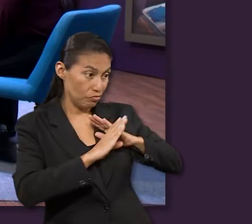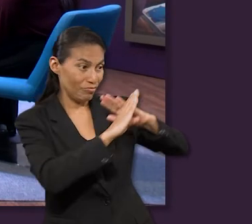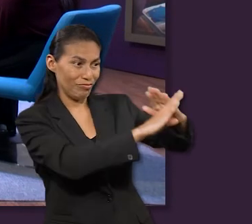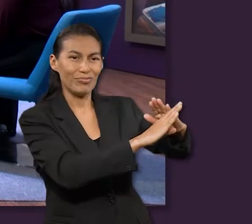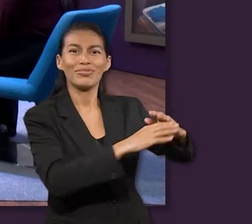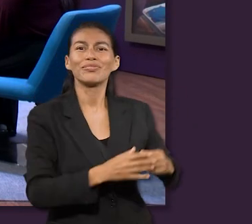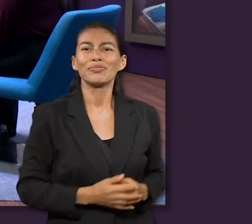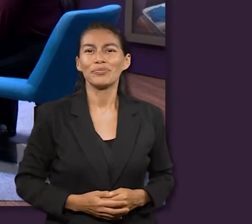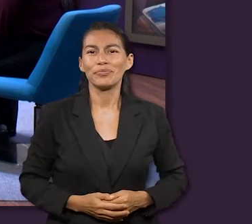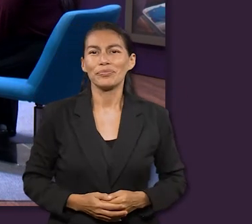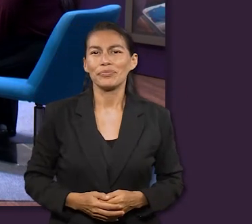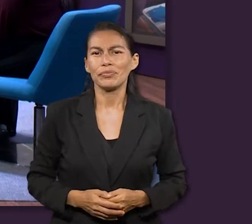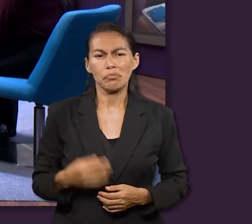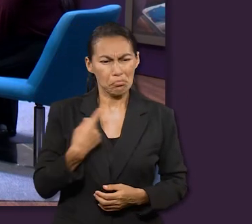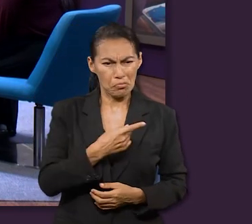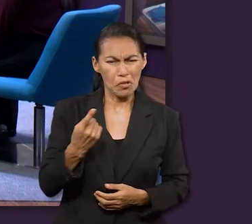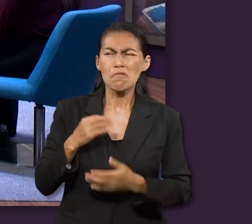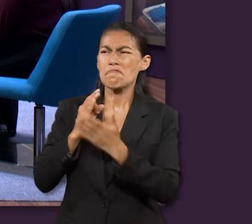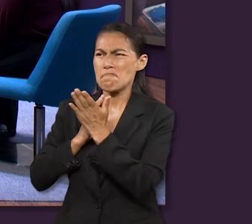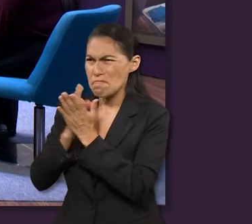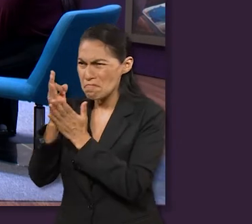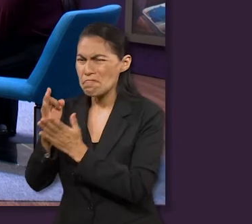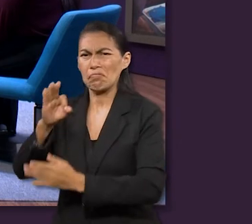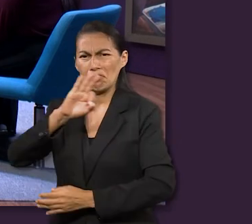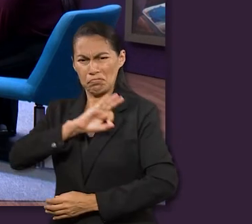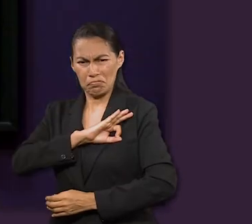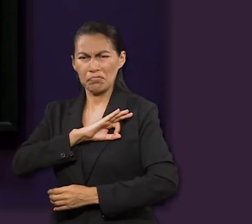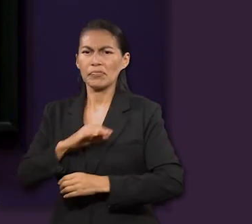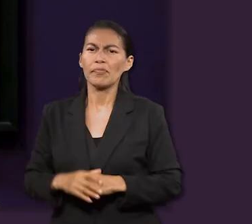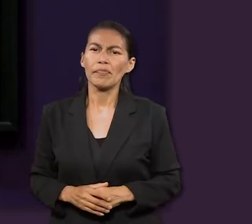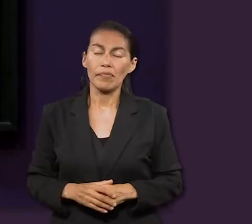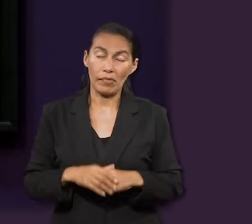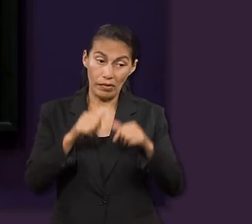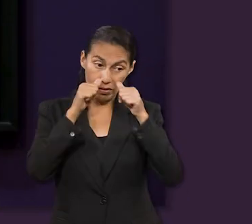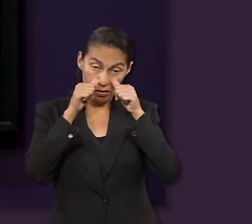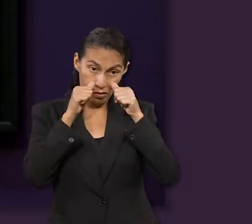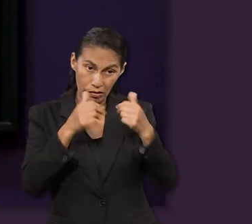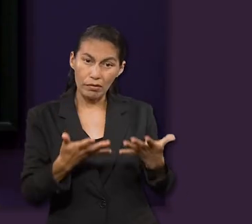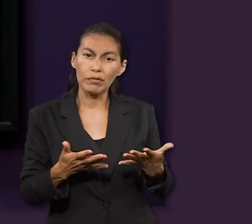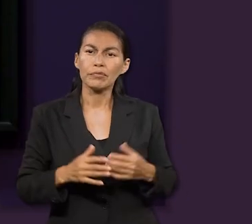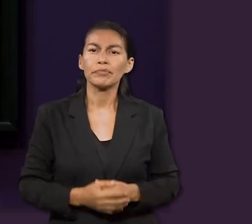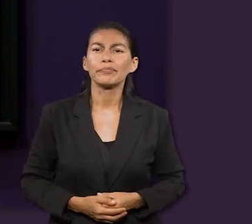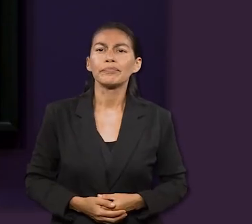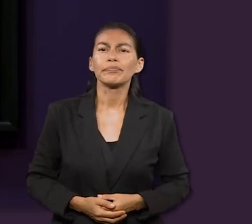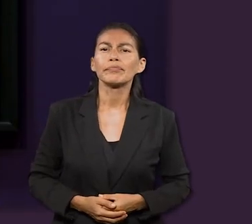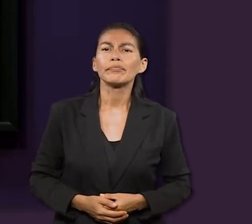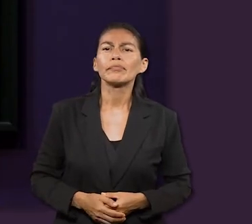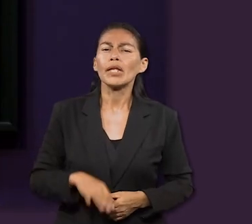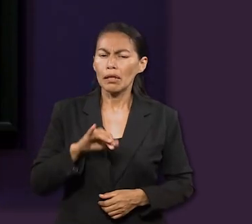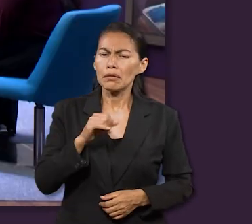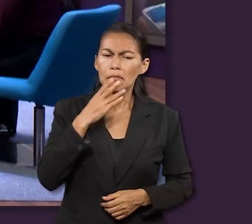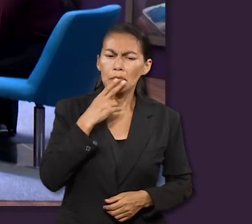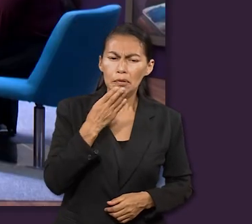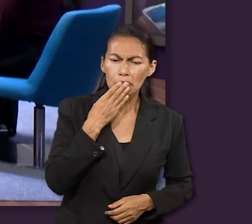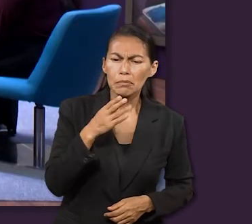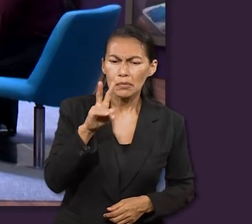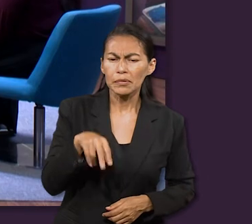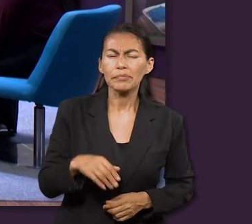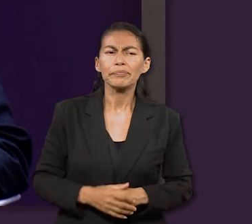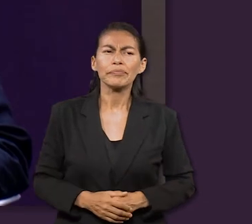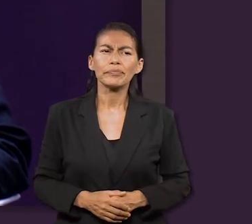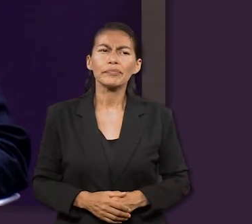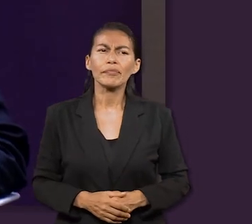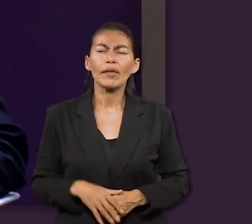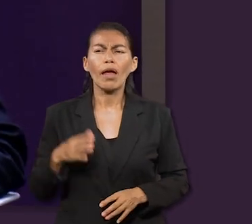la respuesta. ¿Qué podemos hacer? Resistirlo firmes en la fe y estar pendientes. Yo pienso que